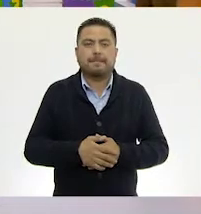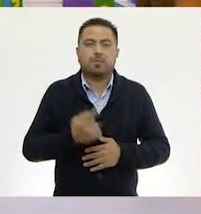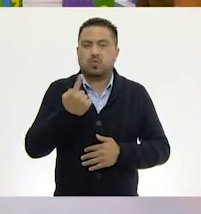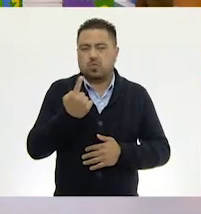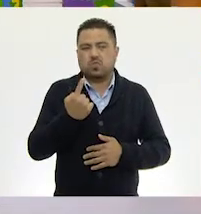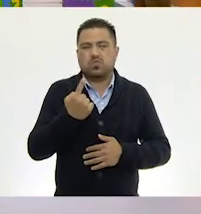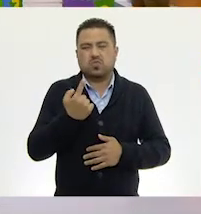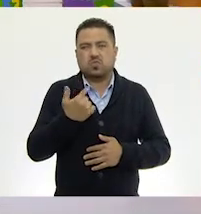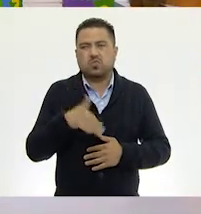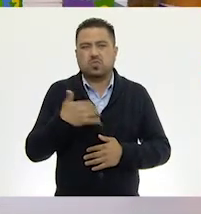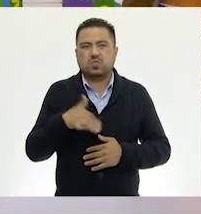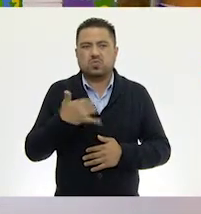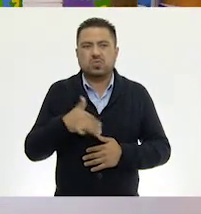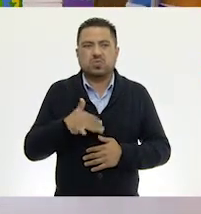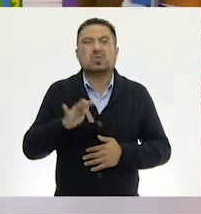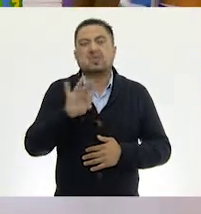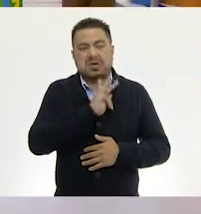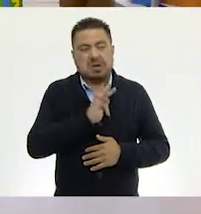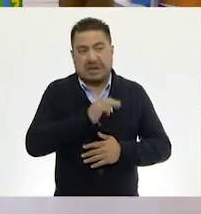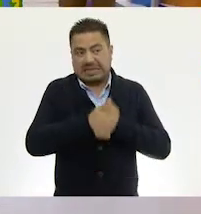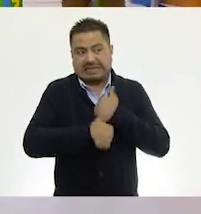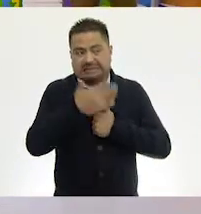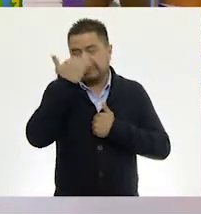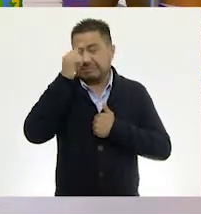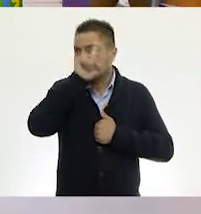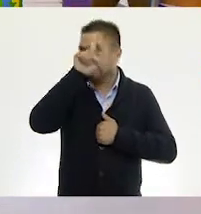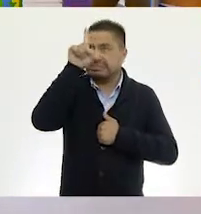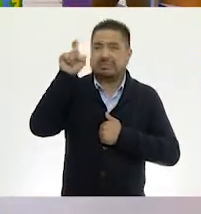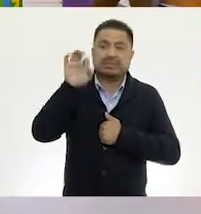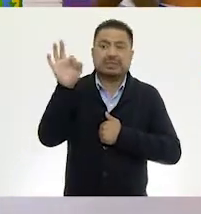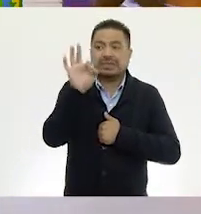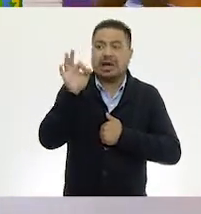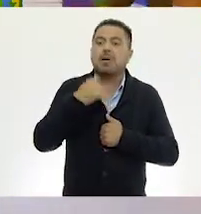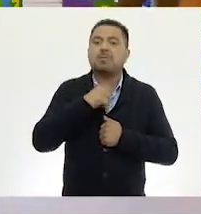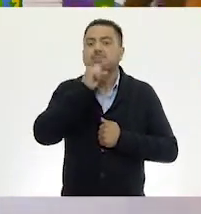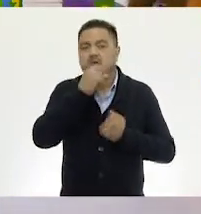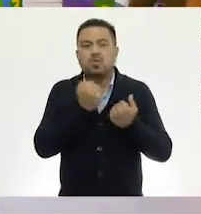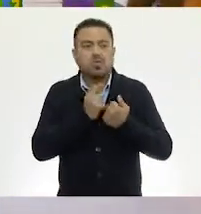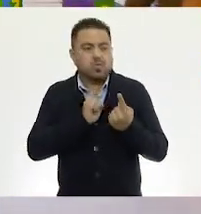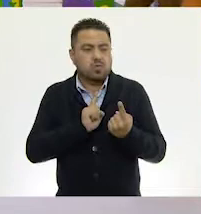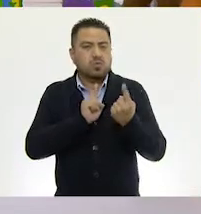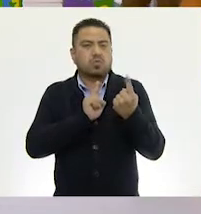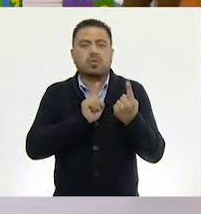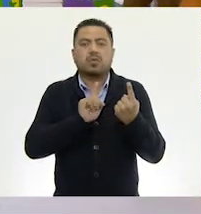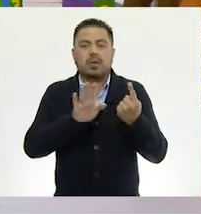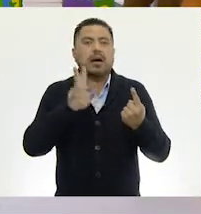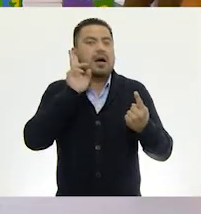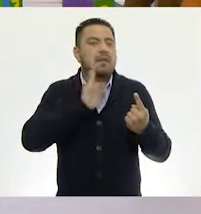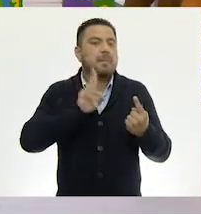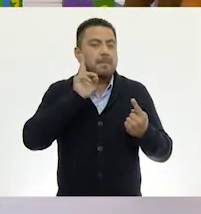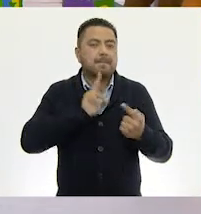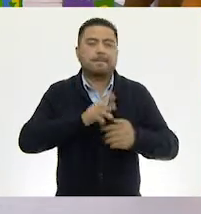Uno. El número uno. Podemos empatar, no sabemos. A mejor a me sale el uno también. Muy bien. Vamos a ver. Y.